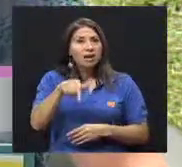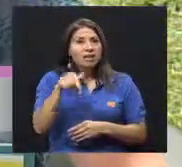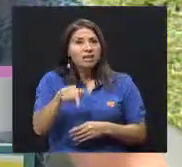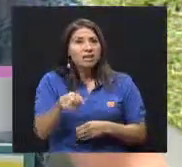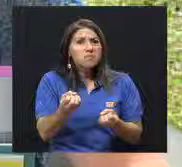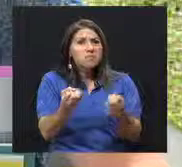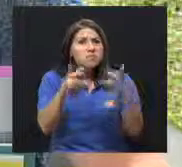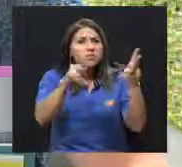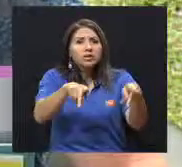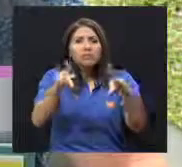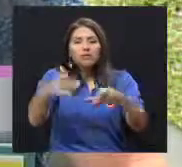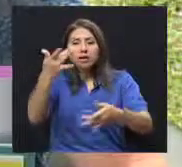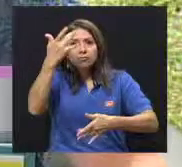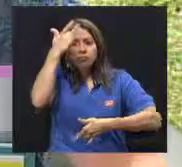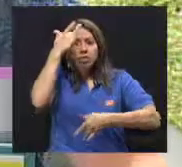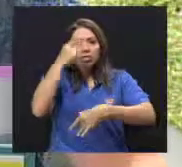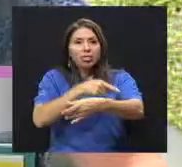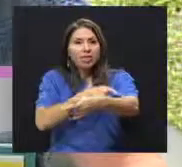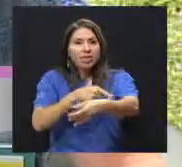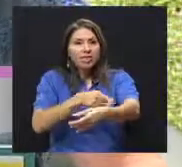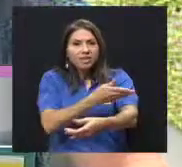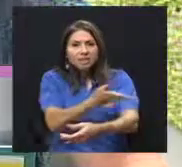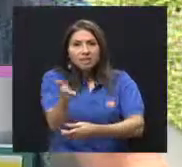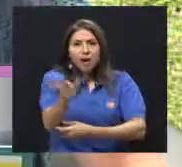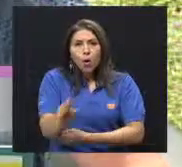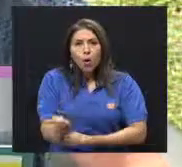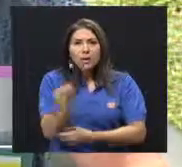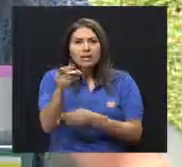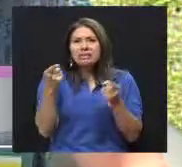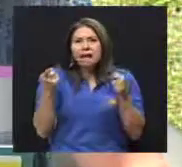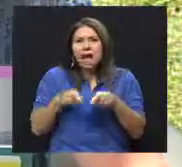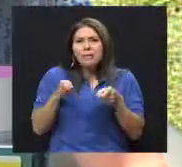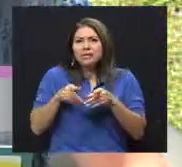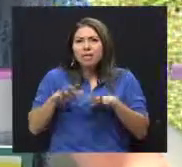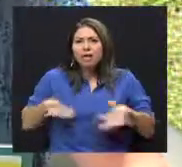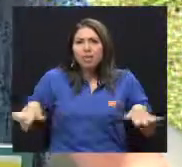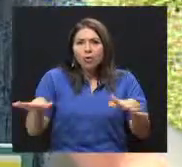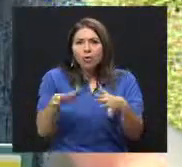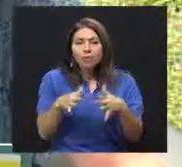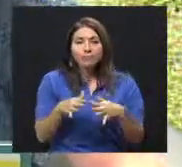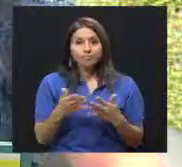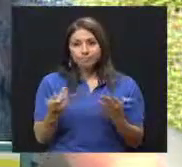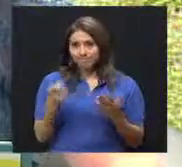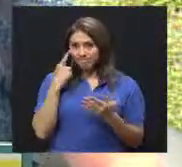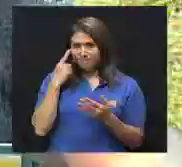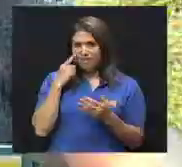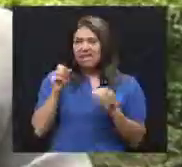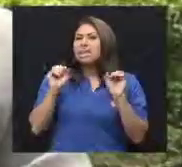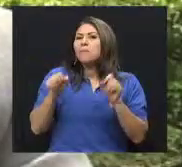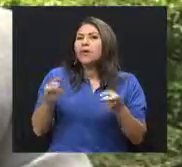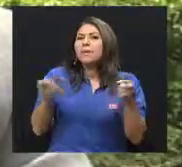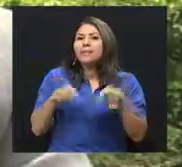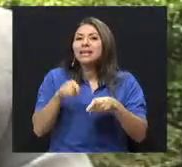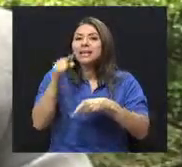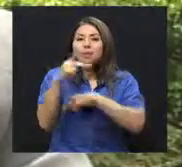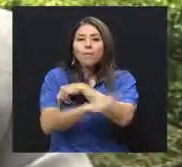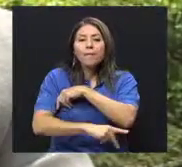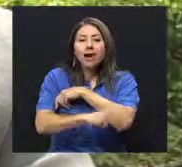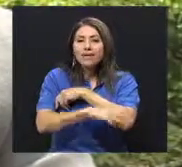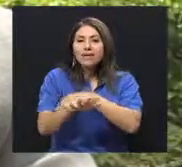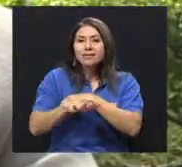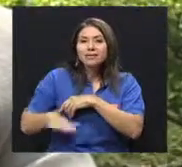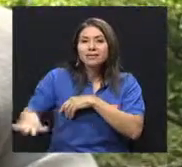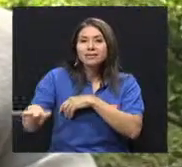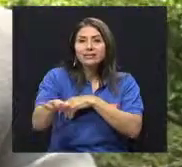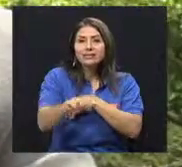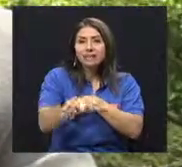también la diabetes en nuestra población que es joven. ¿Qué ha pasado últimamente en los estudios? ¿Qué puede pasar en un país en el